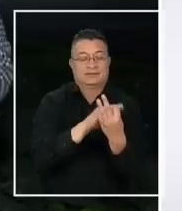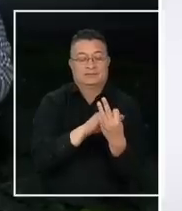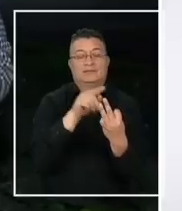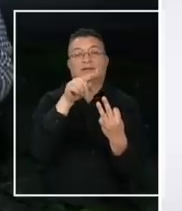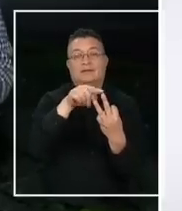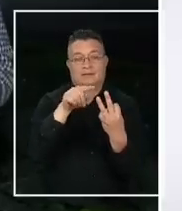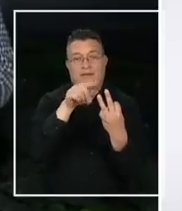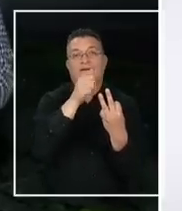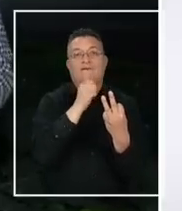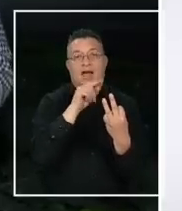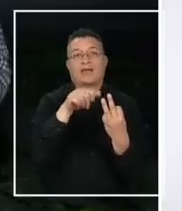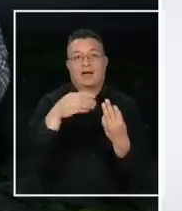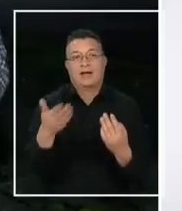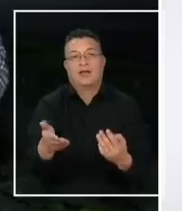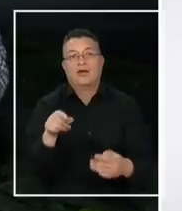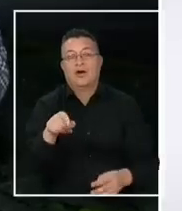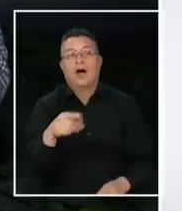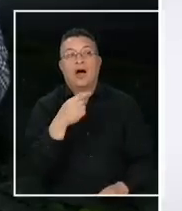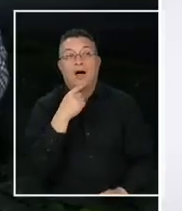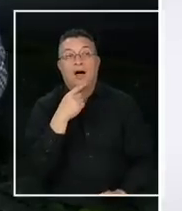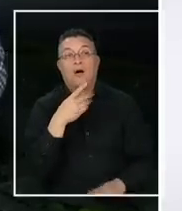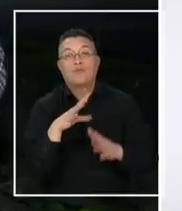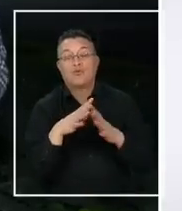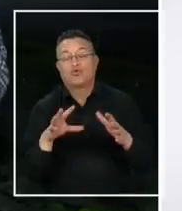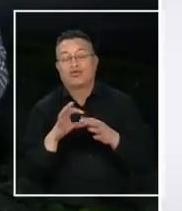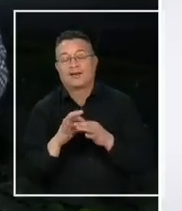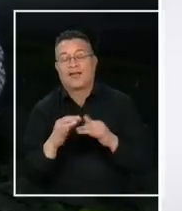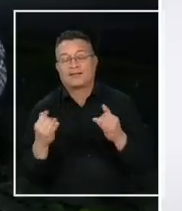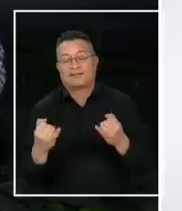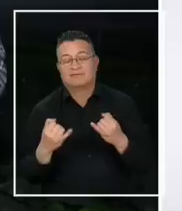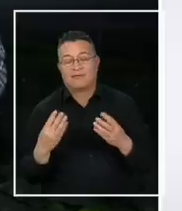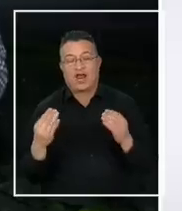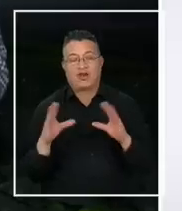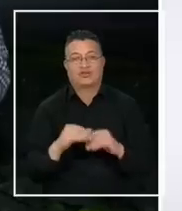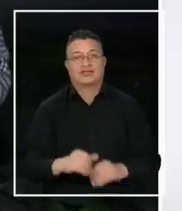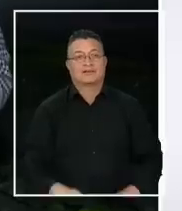proceso constituyente. Josefa Bundig, muchas gracias. Muy buenas noches.